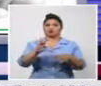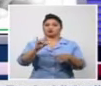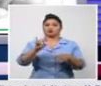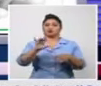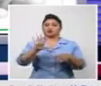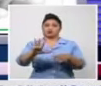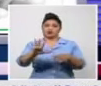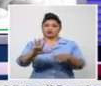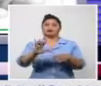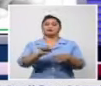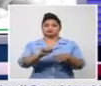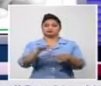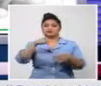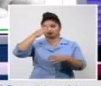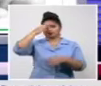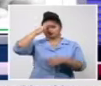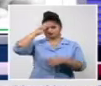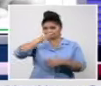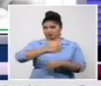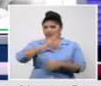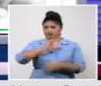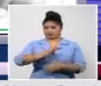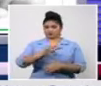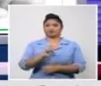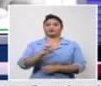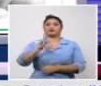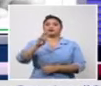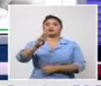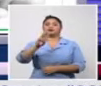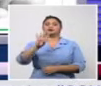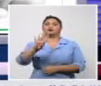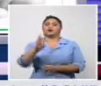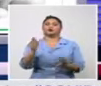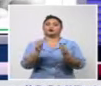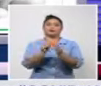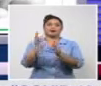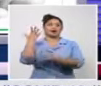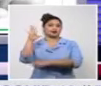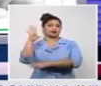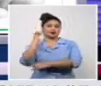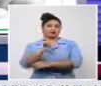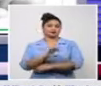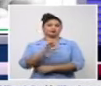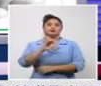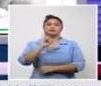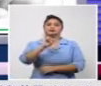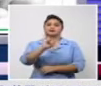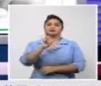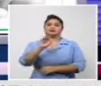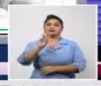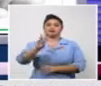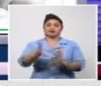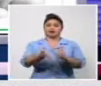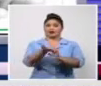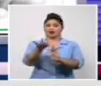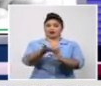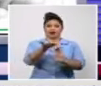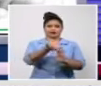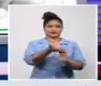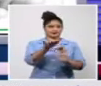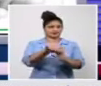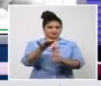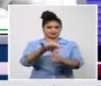y 34 importados fueron fueron otorgadas 773 altas clínicas una jornada de balance